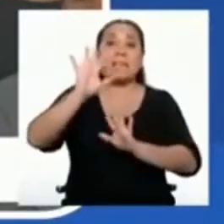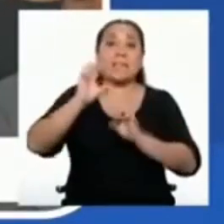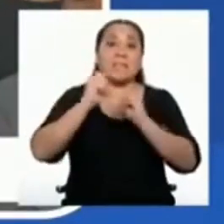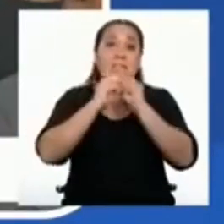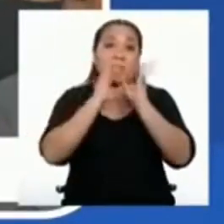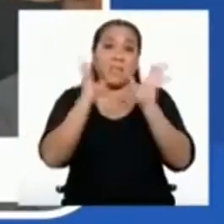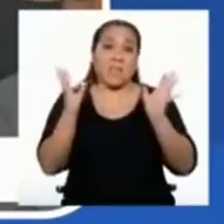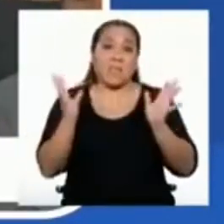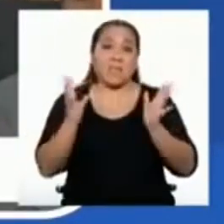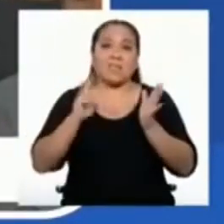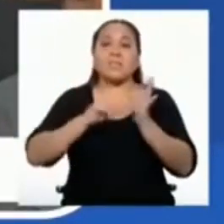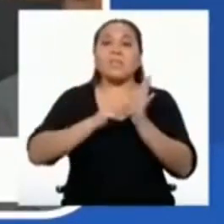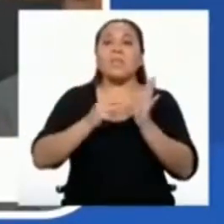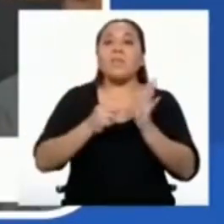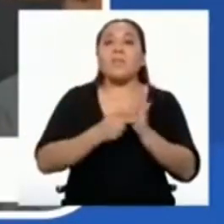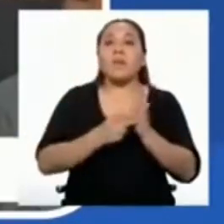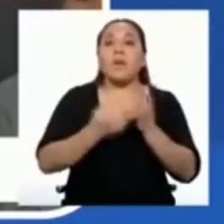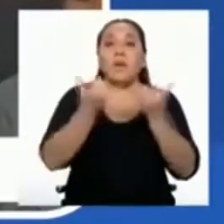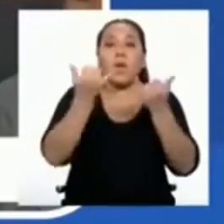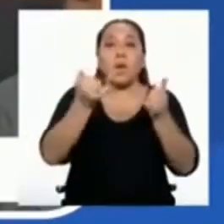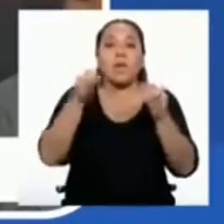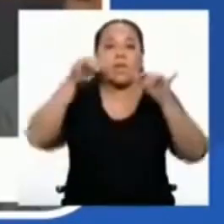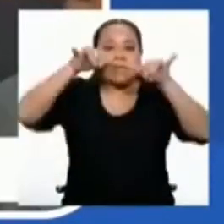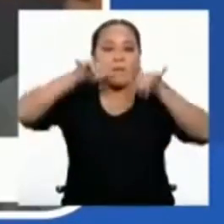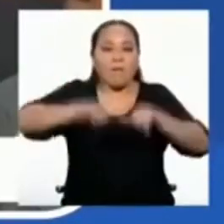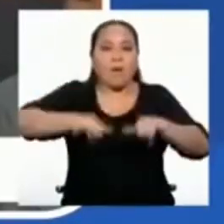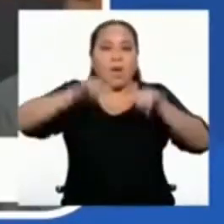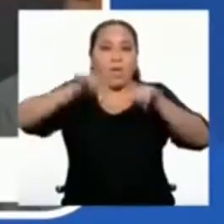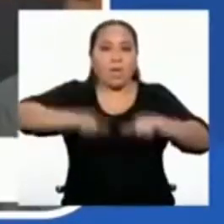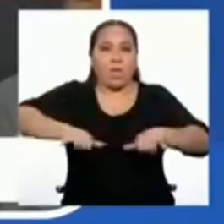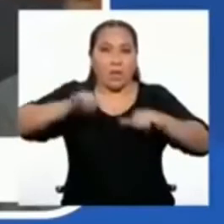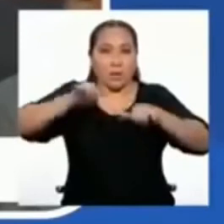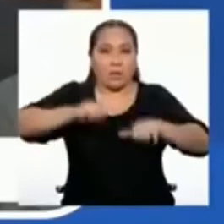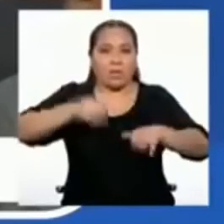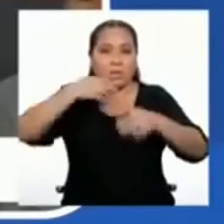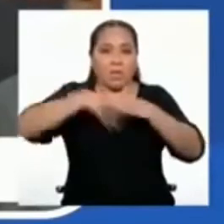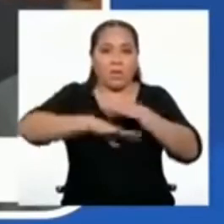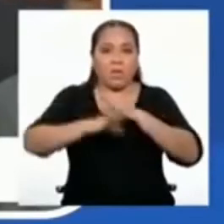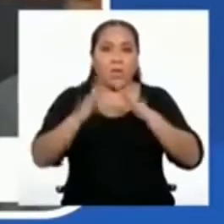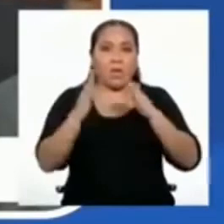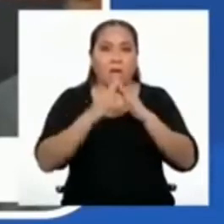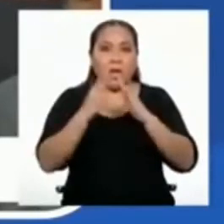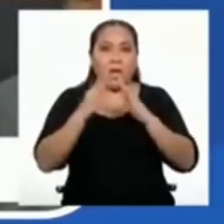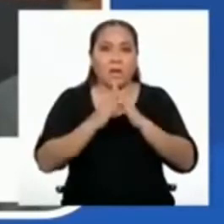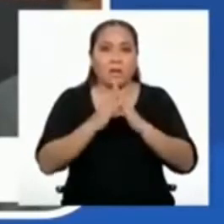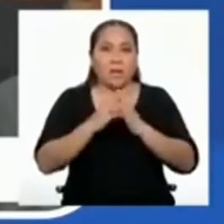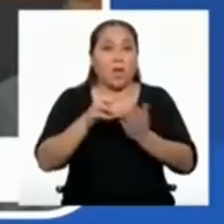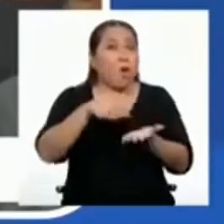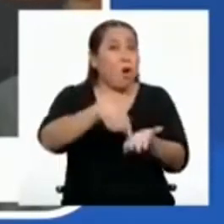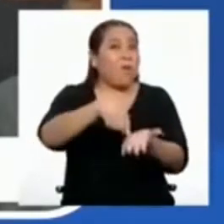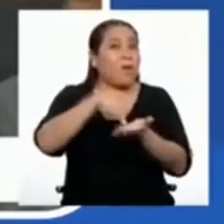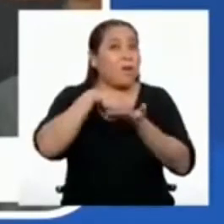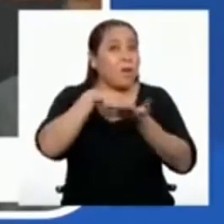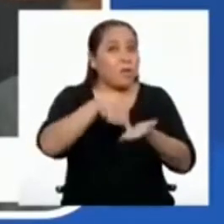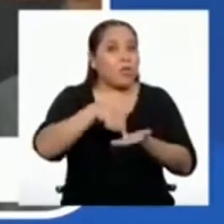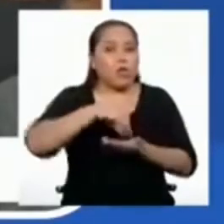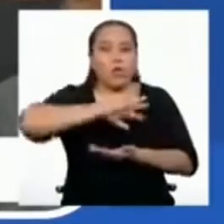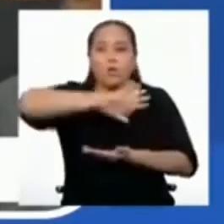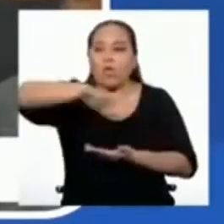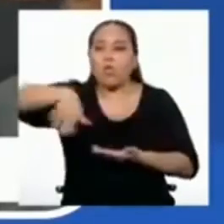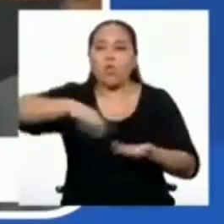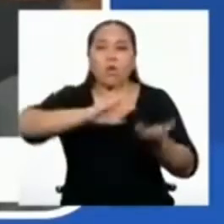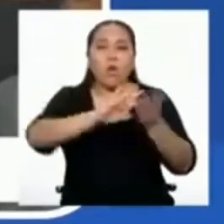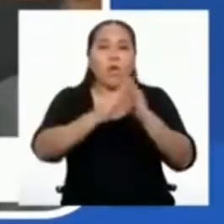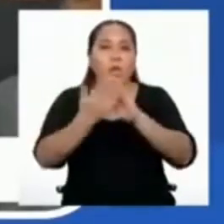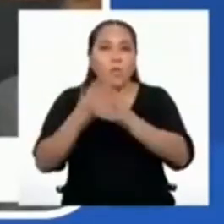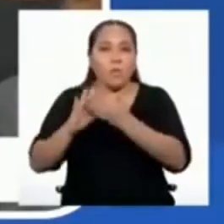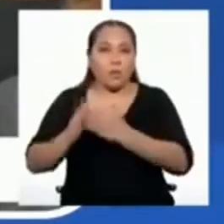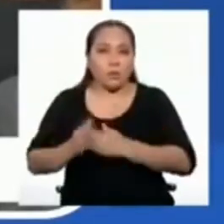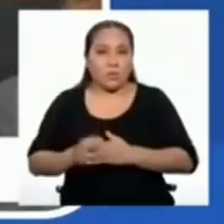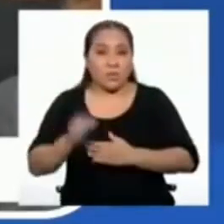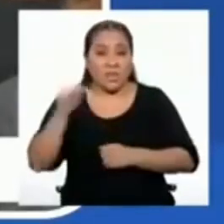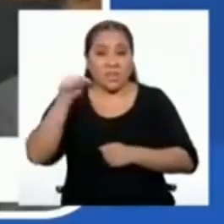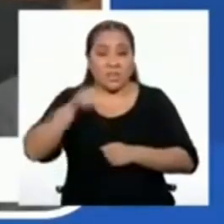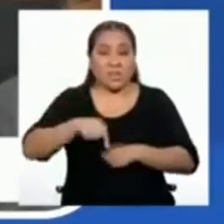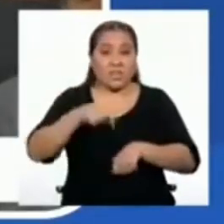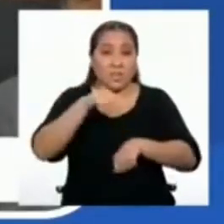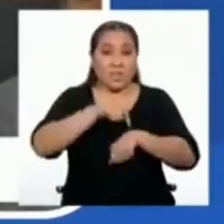el aislamiento social obligatorio de nuestra población. Durante este periodo